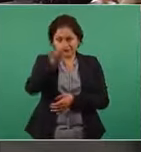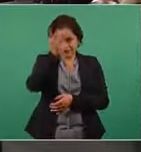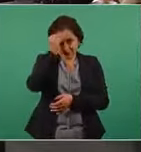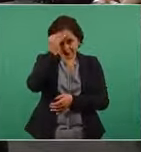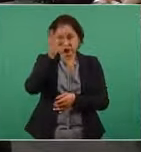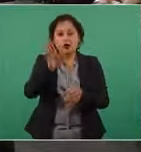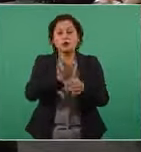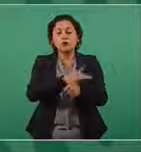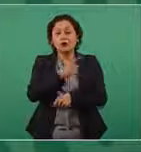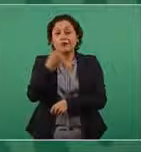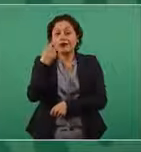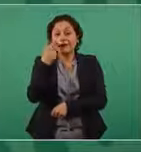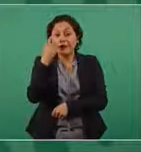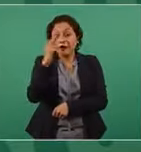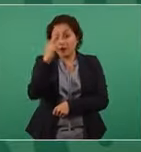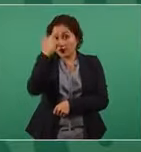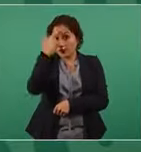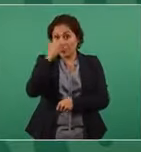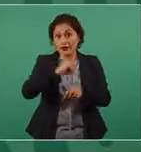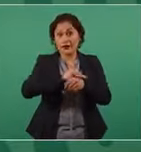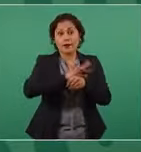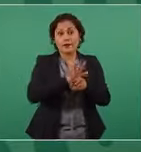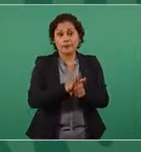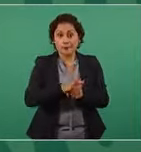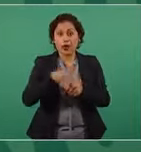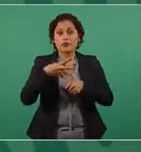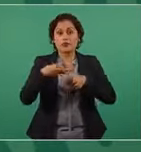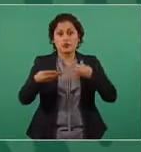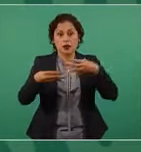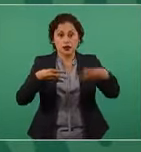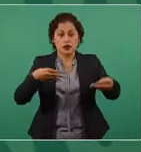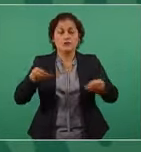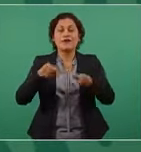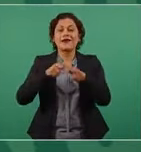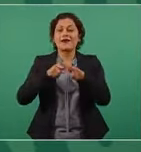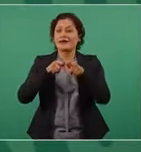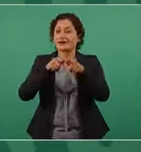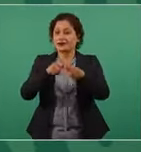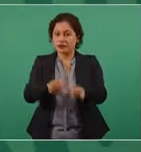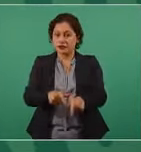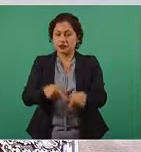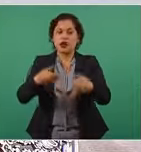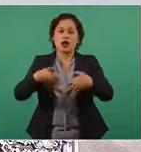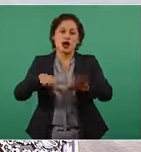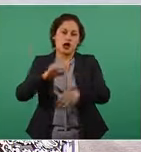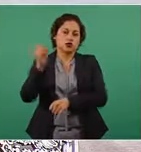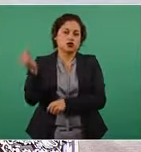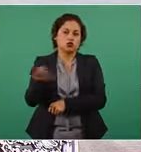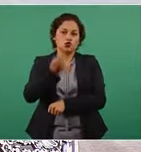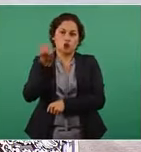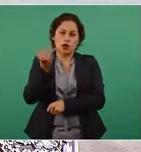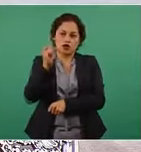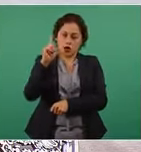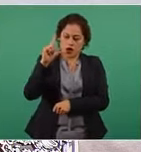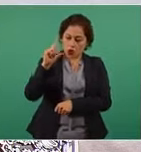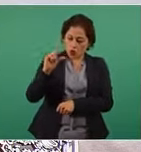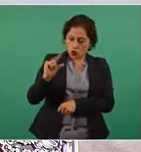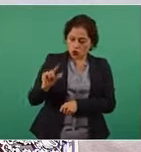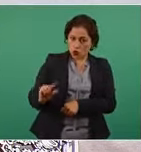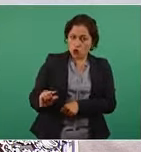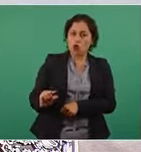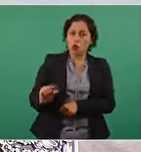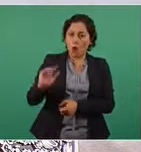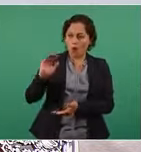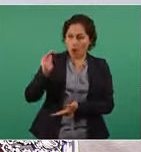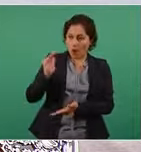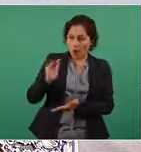afortunadamente ha disminuido mucho el número de contagios, pero no termina,